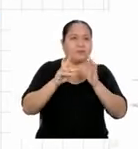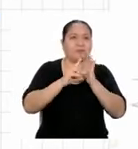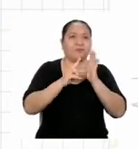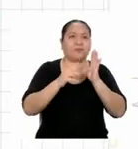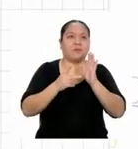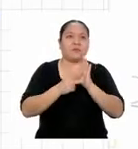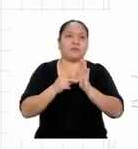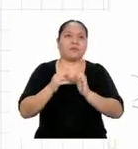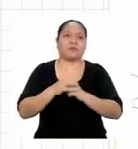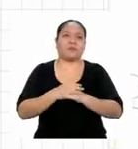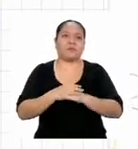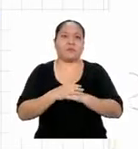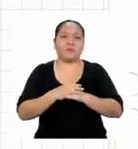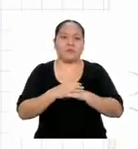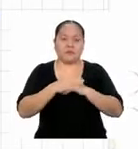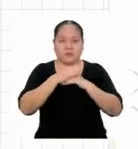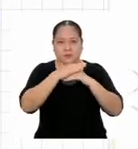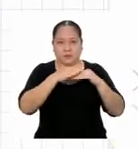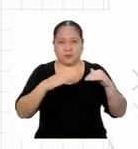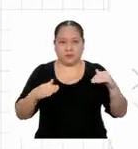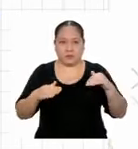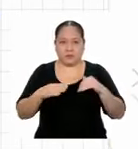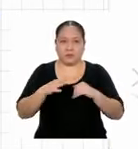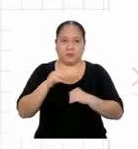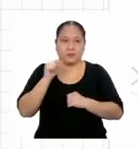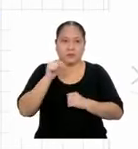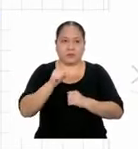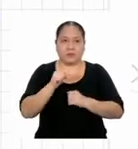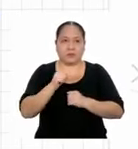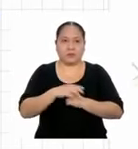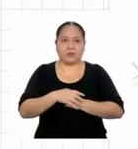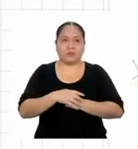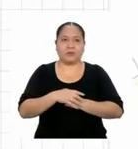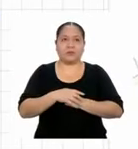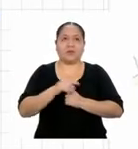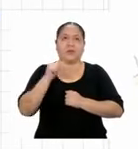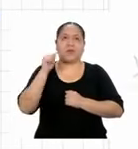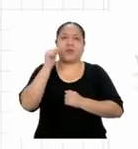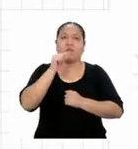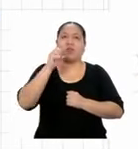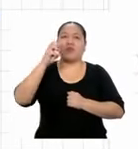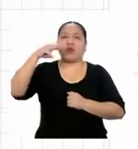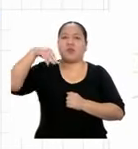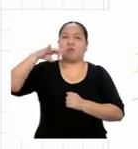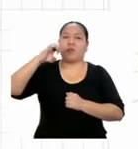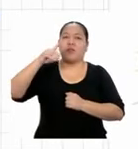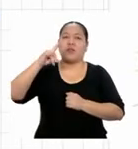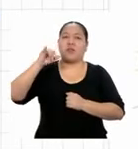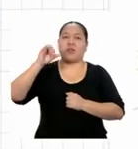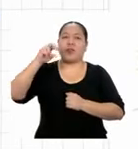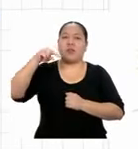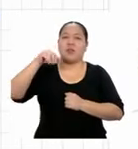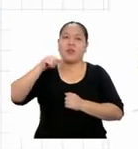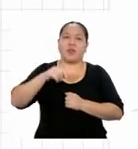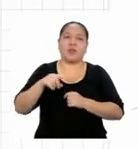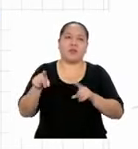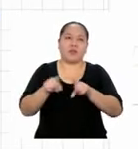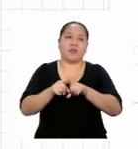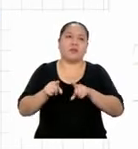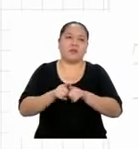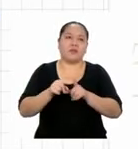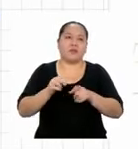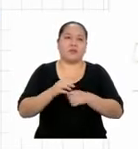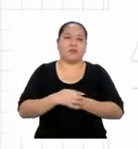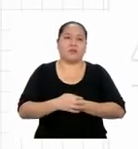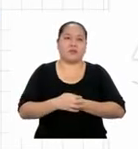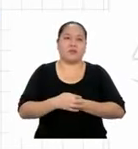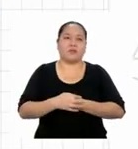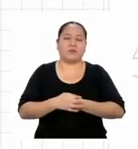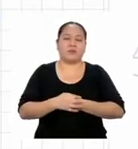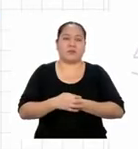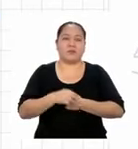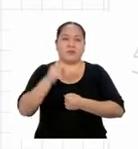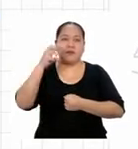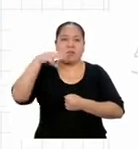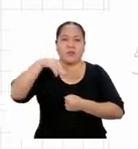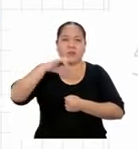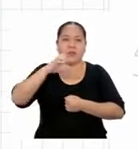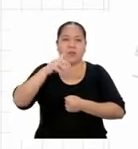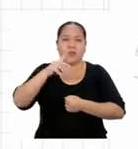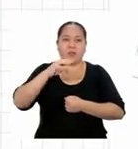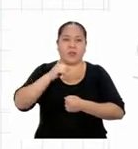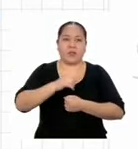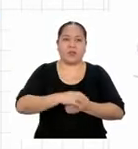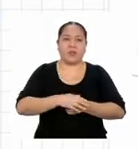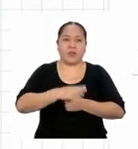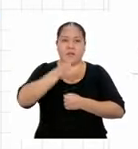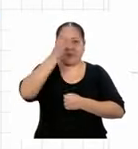tanto, esta recta es una mediana. Y también quería decir que la mediana trazada